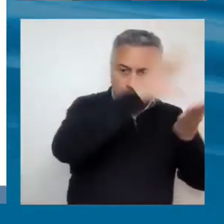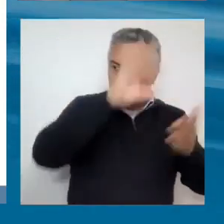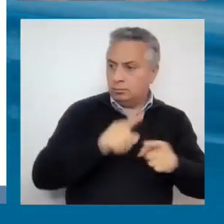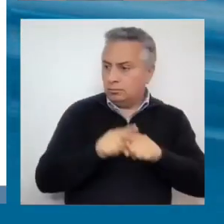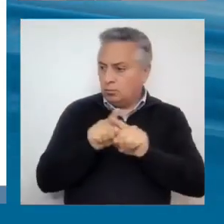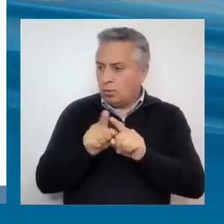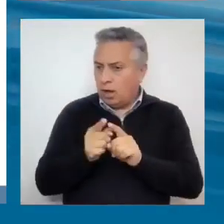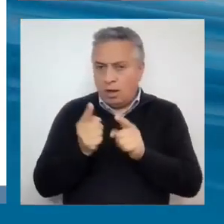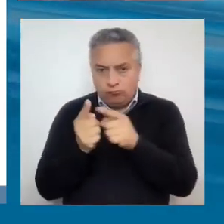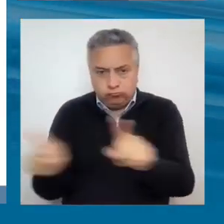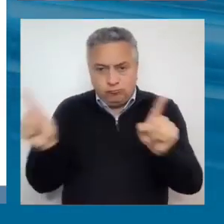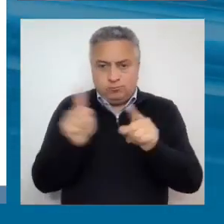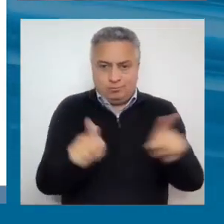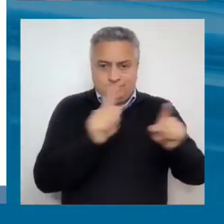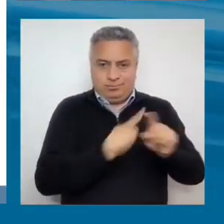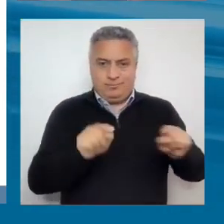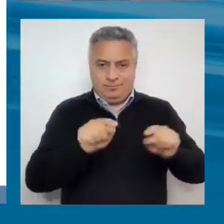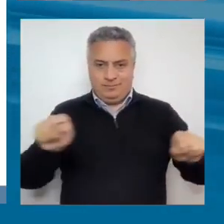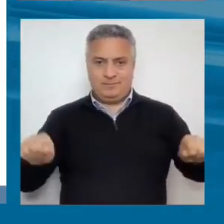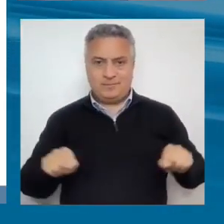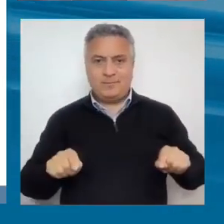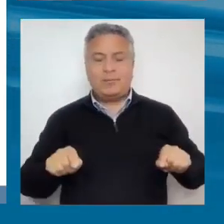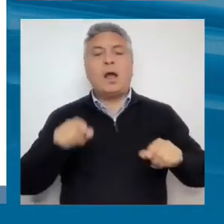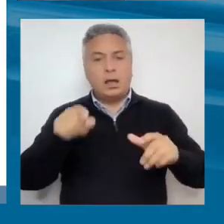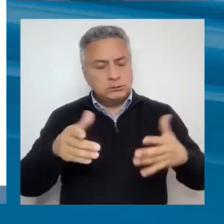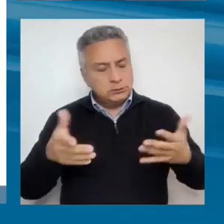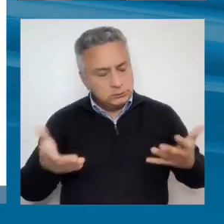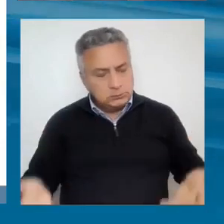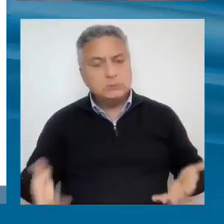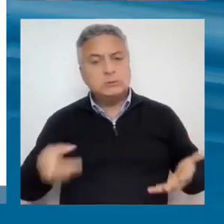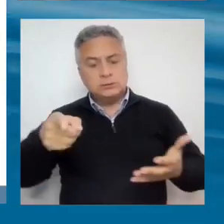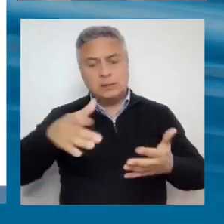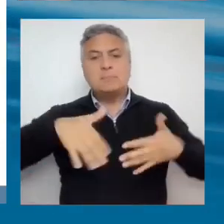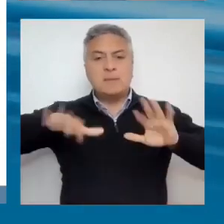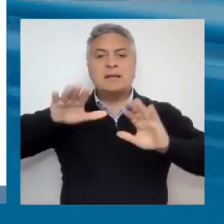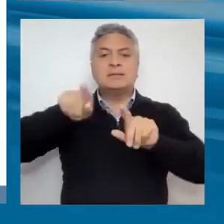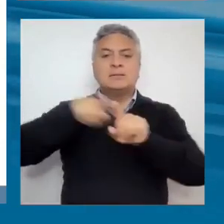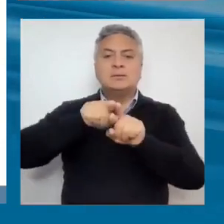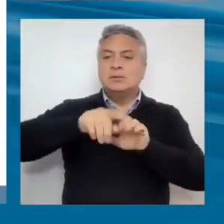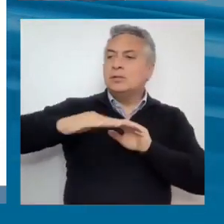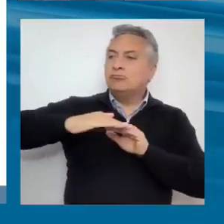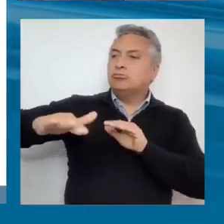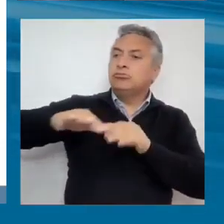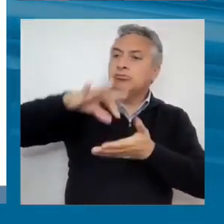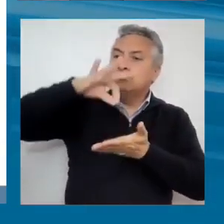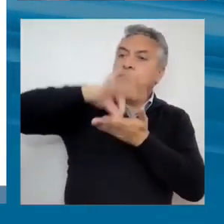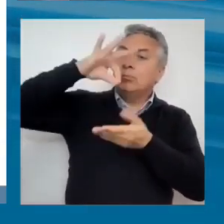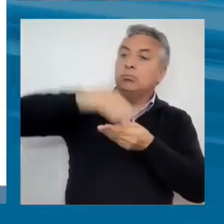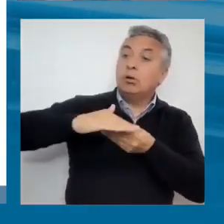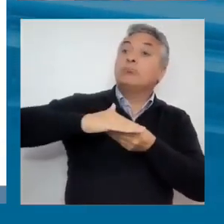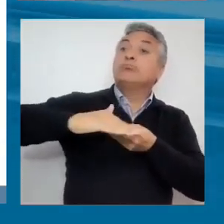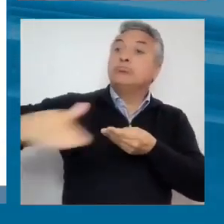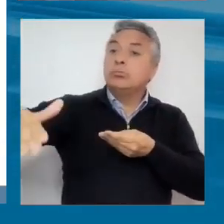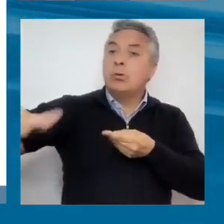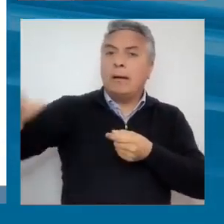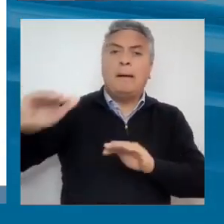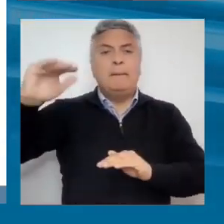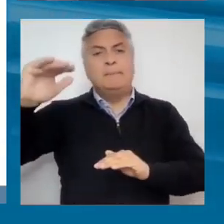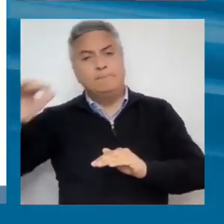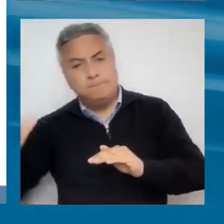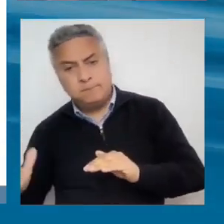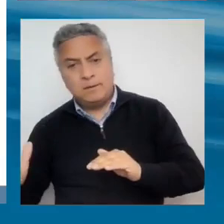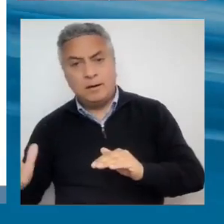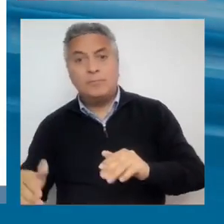y con grandes áreas rurales de mucho más baja productividad. Entonces, mucho de la desigualdad está anclada, está